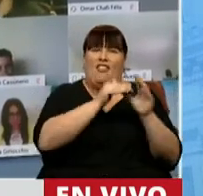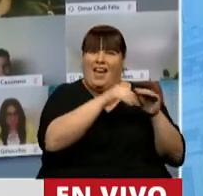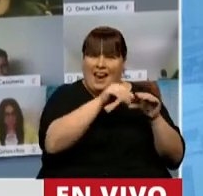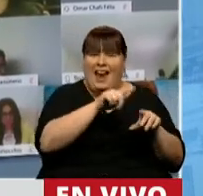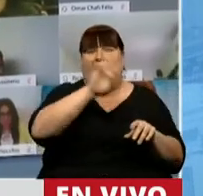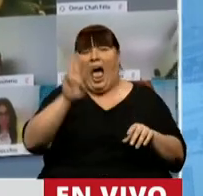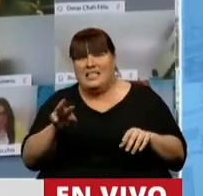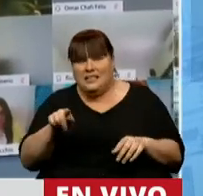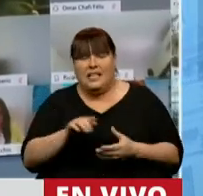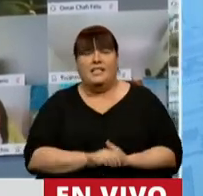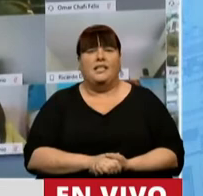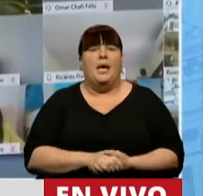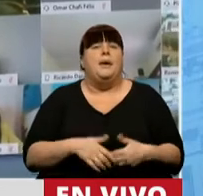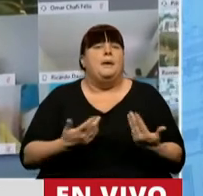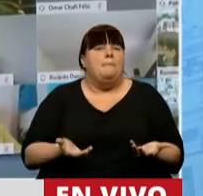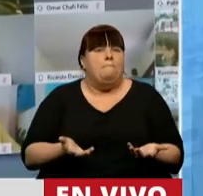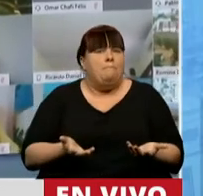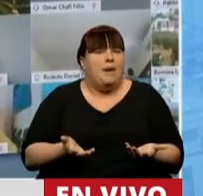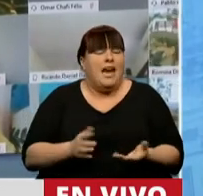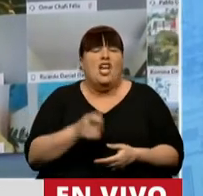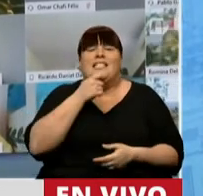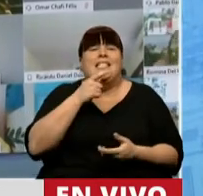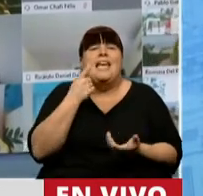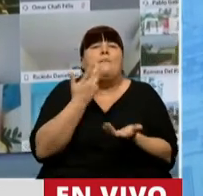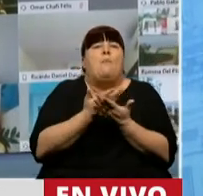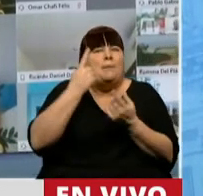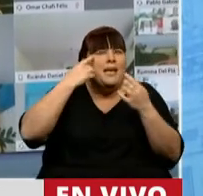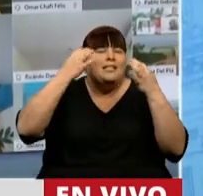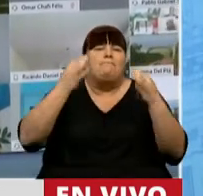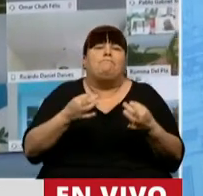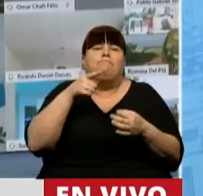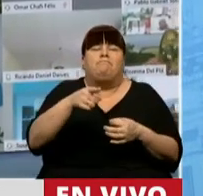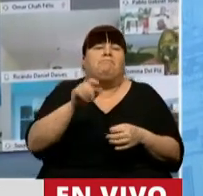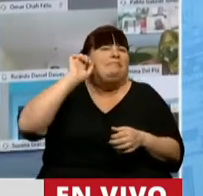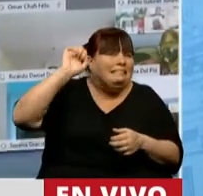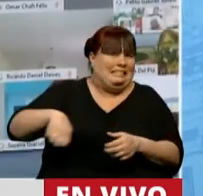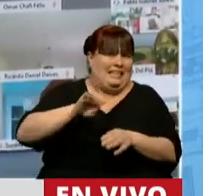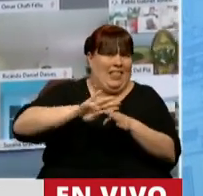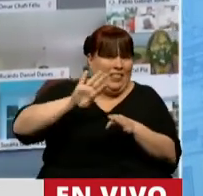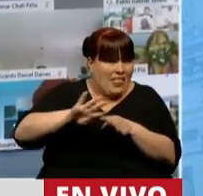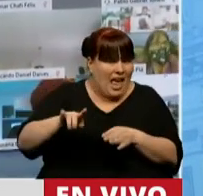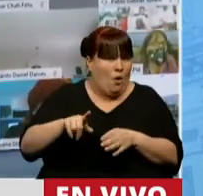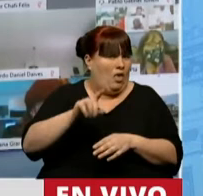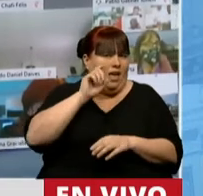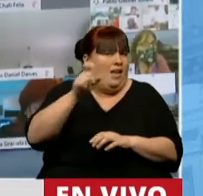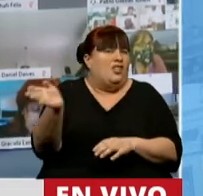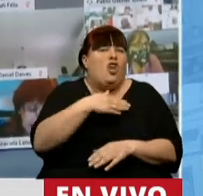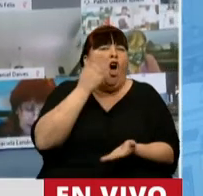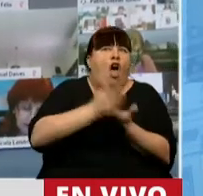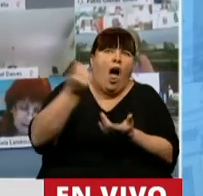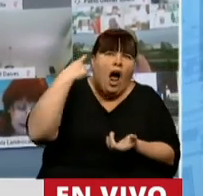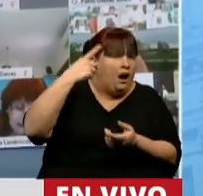Sustentabilidad y el ANSES, pero sin un planteo que empiece por ese desconocimiento y que rompa todas esas